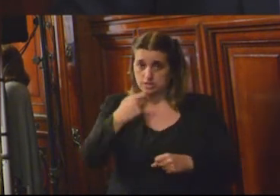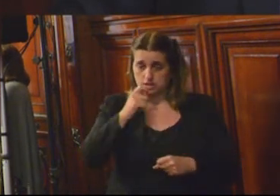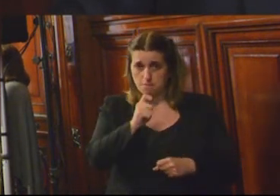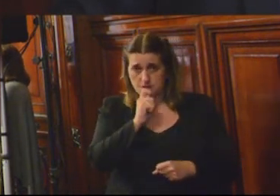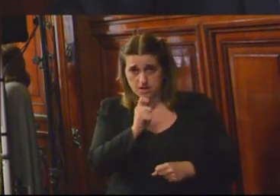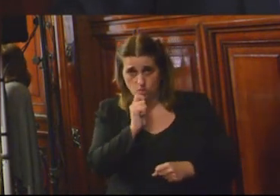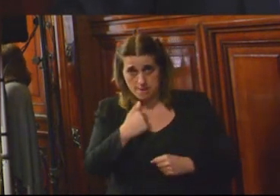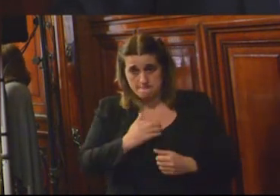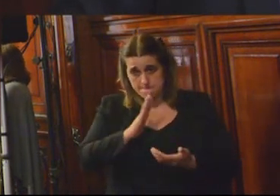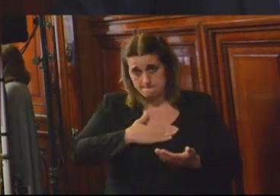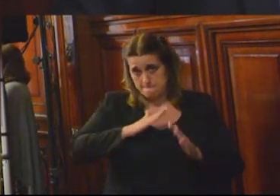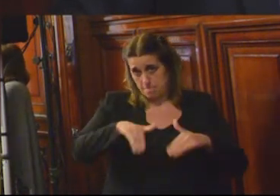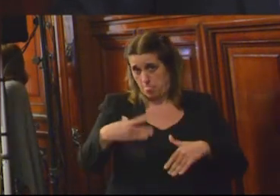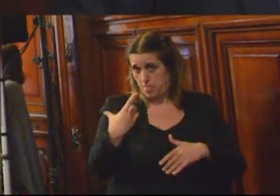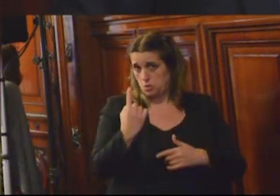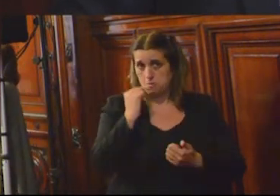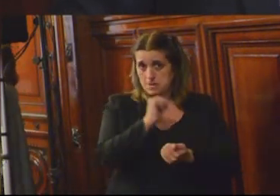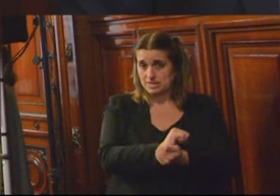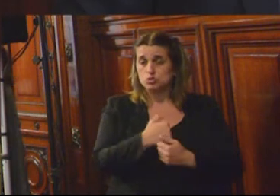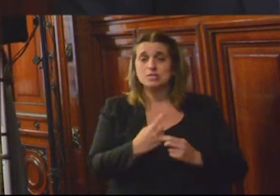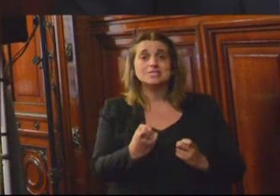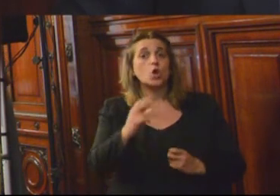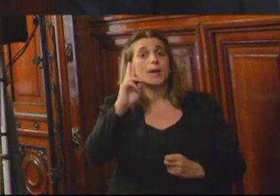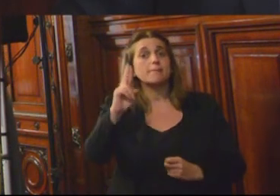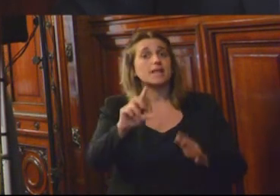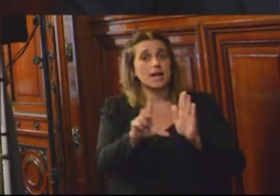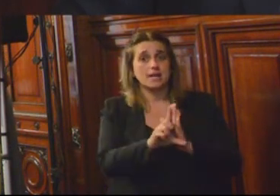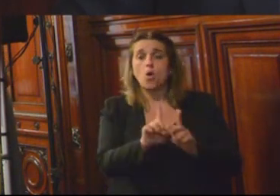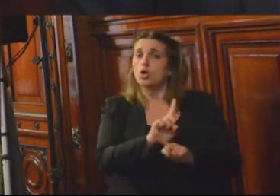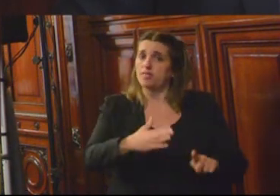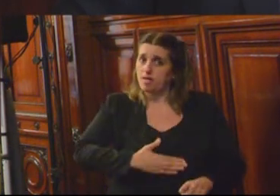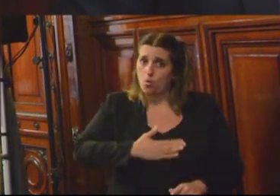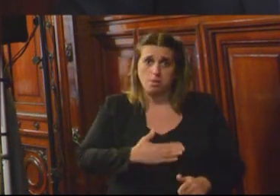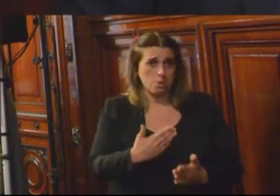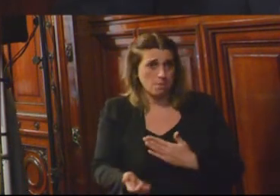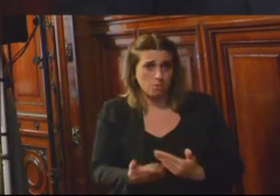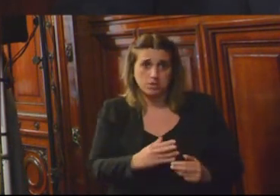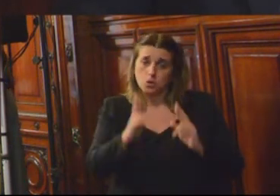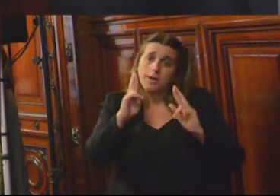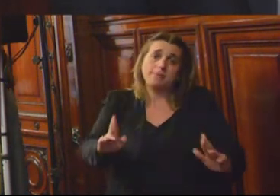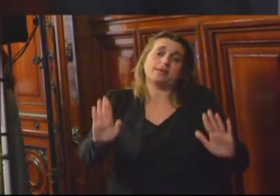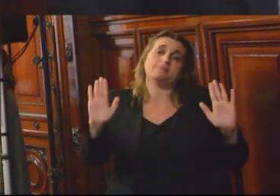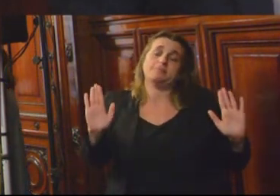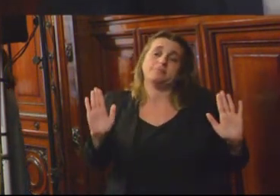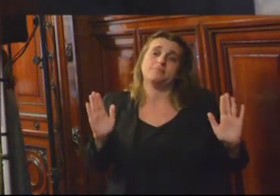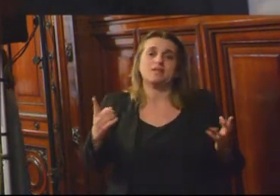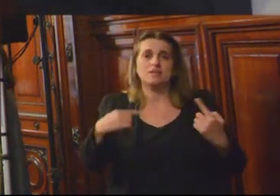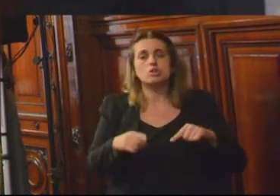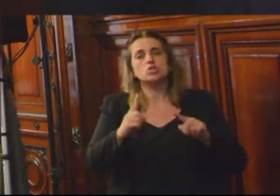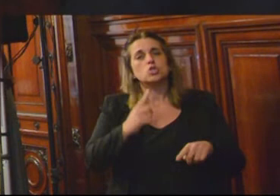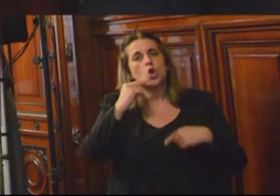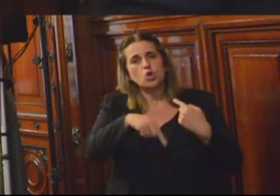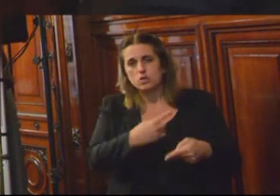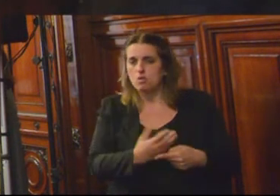concesión de que yo tengo que respetar la ley aunque no esté de acuerdo con ella, ¿sí? Eso es así. Entonces, nosotros seguimos